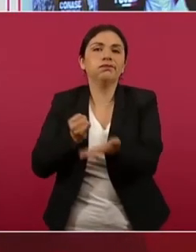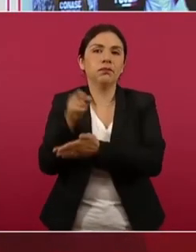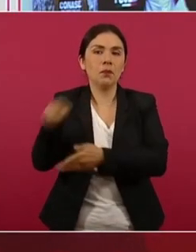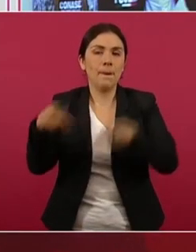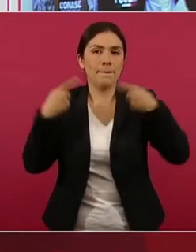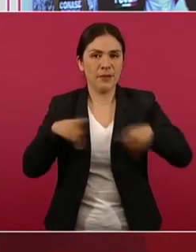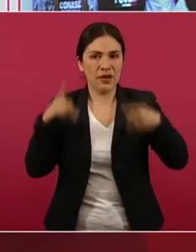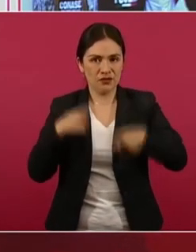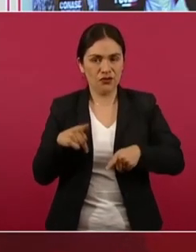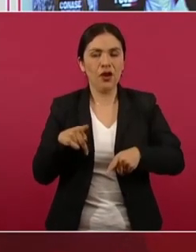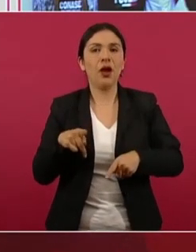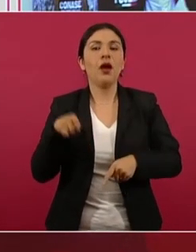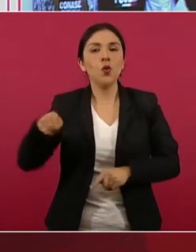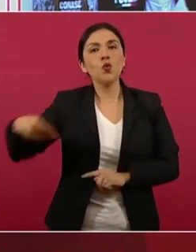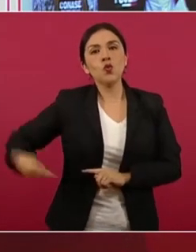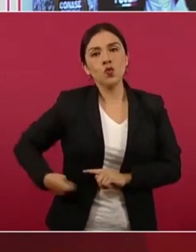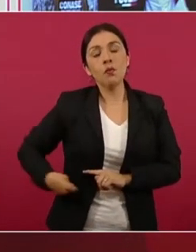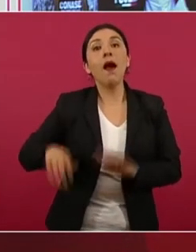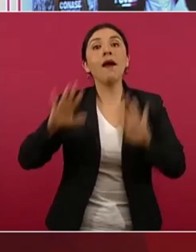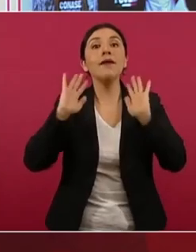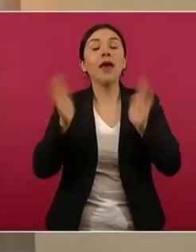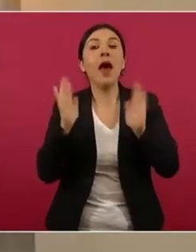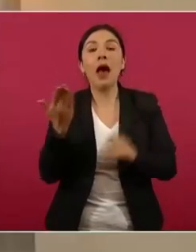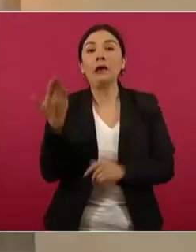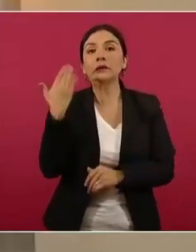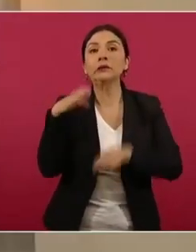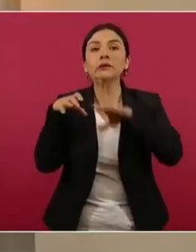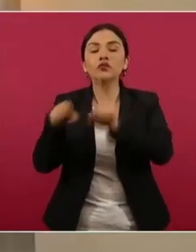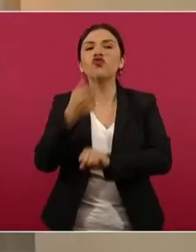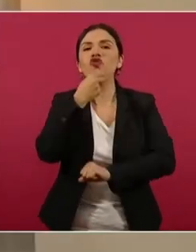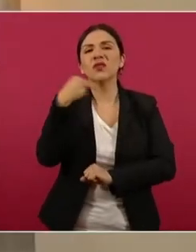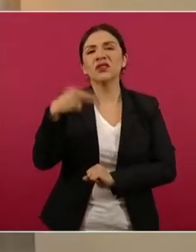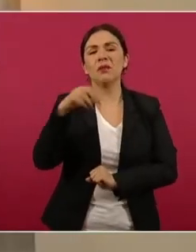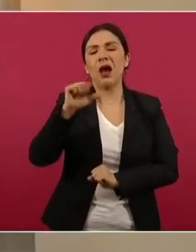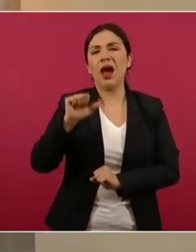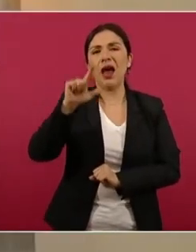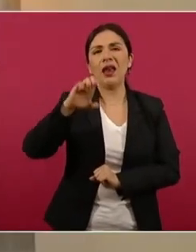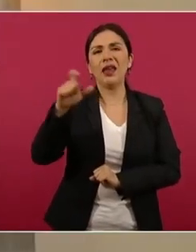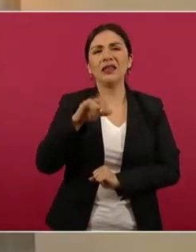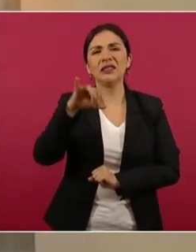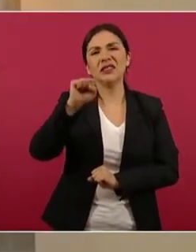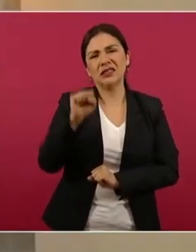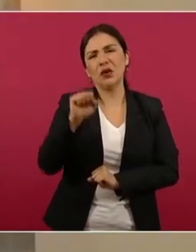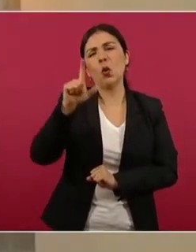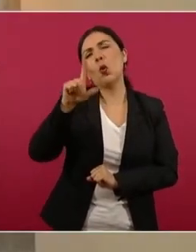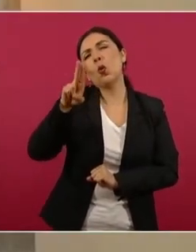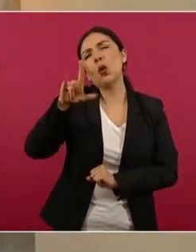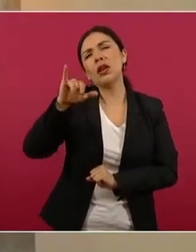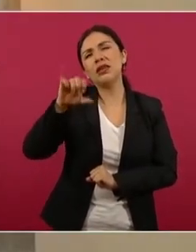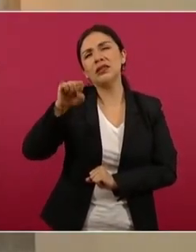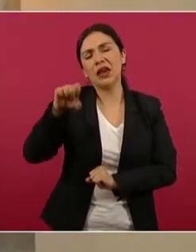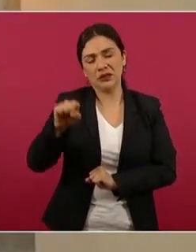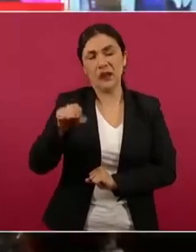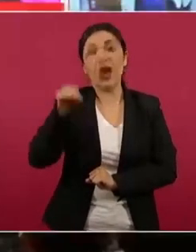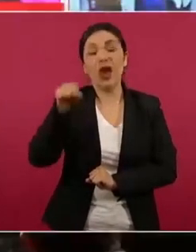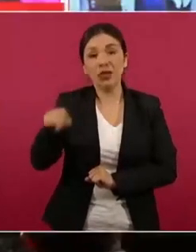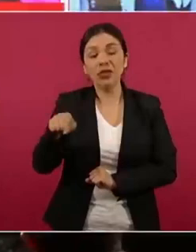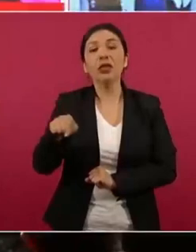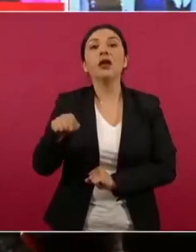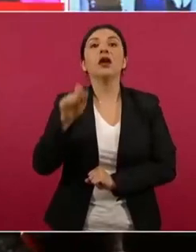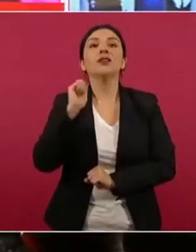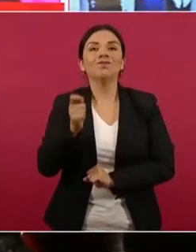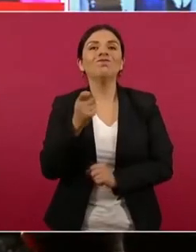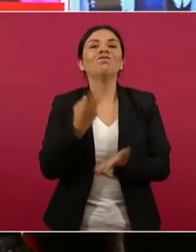Y se logró detener a Alexis Ulises N., quien además, como